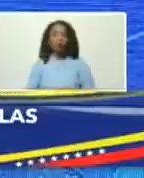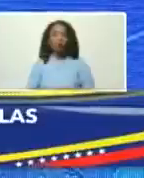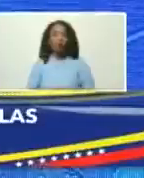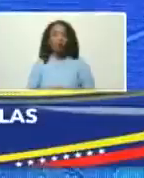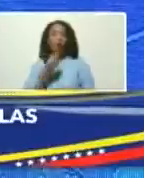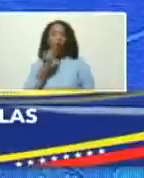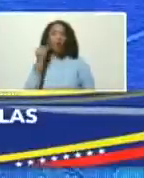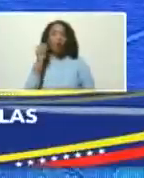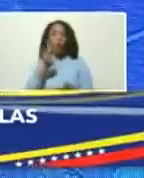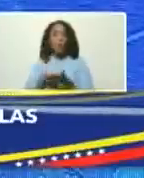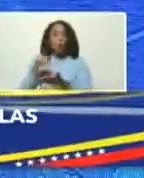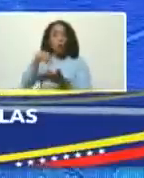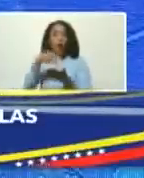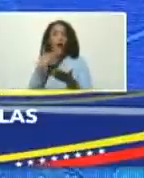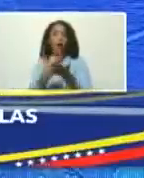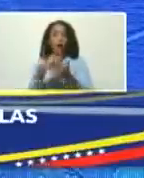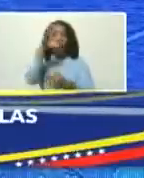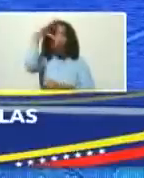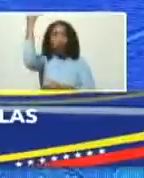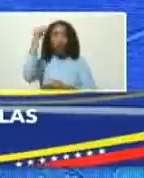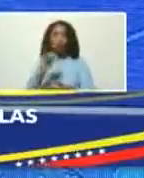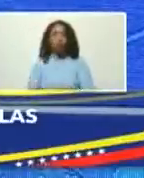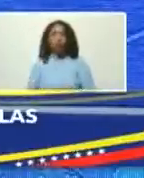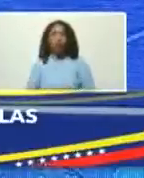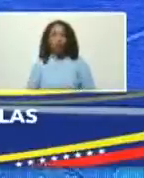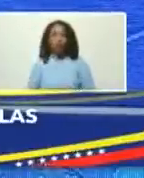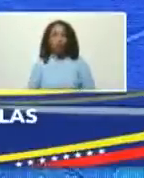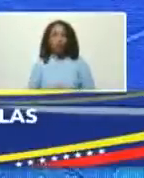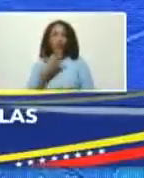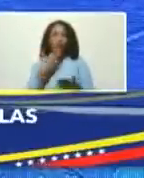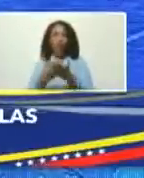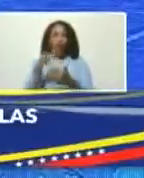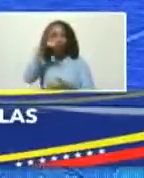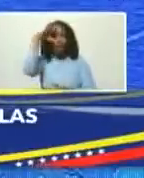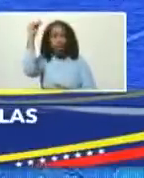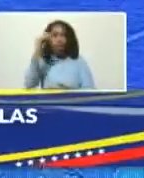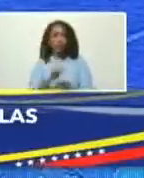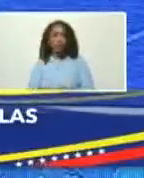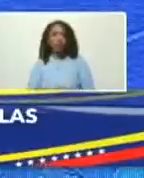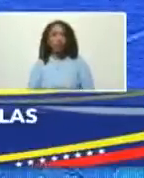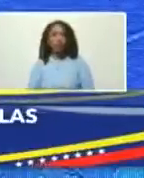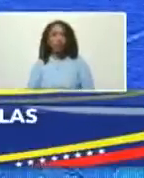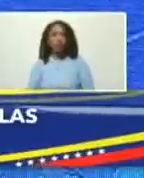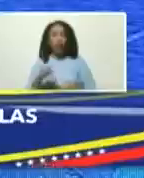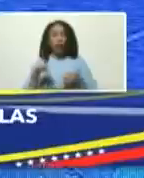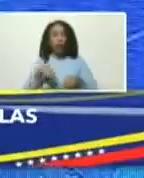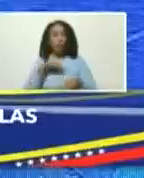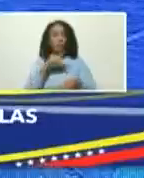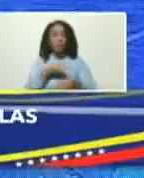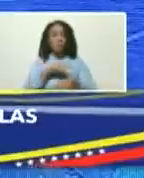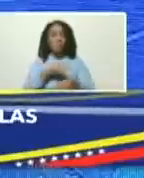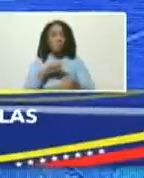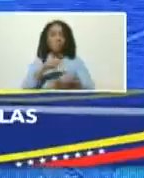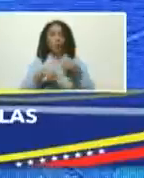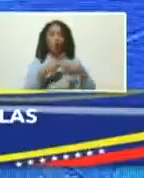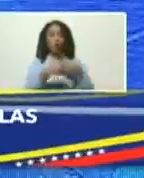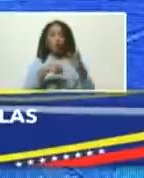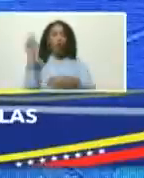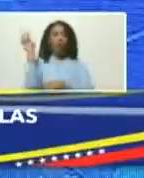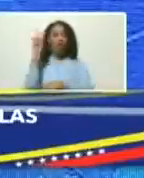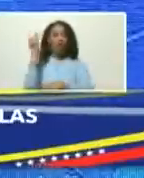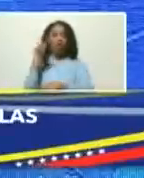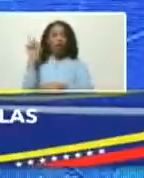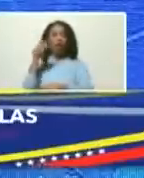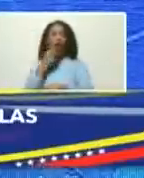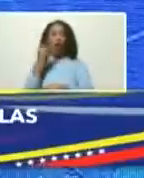juventud que se levanta gracias a Dios gracias a Dios y a este proceso venezolano este